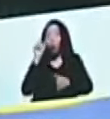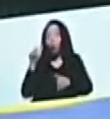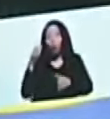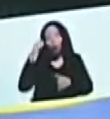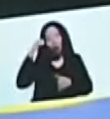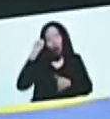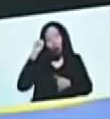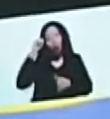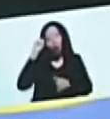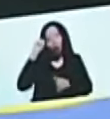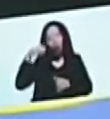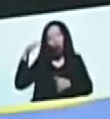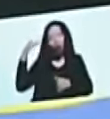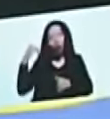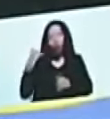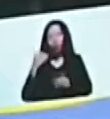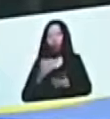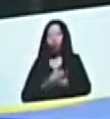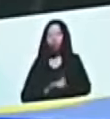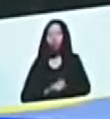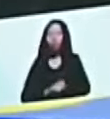estará José Vicente presente,